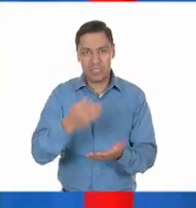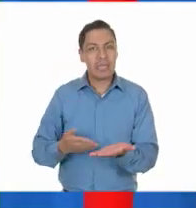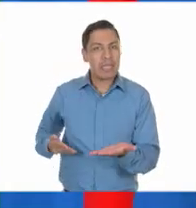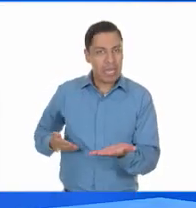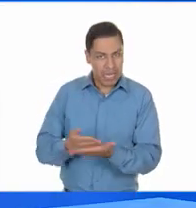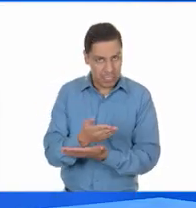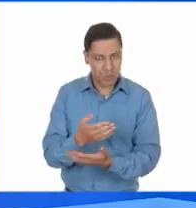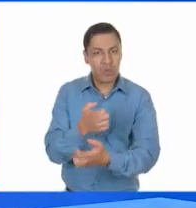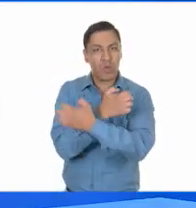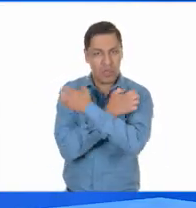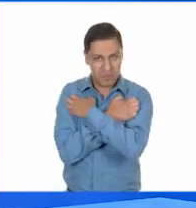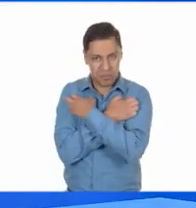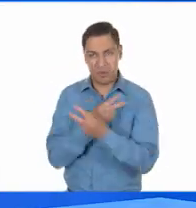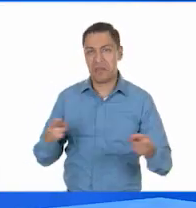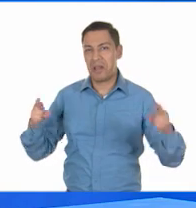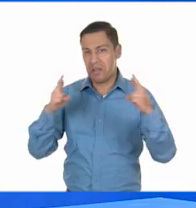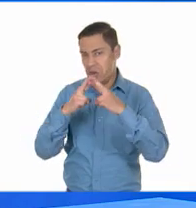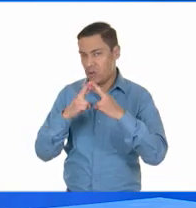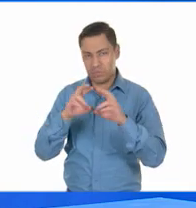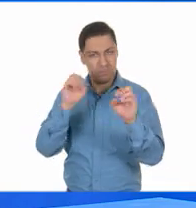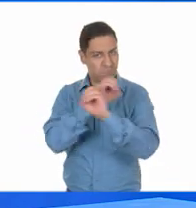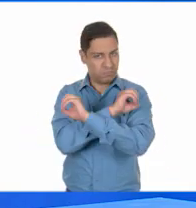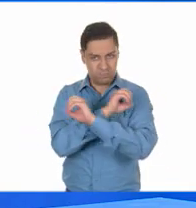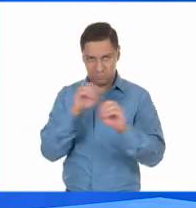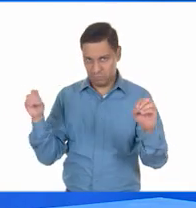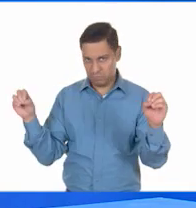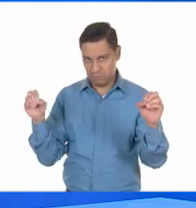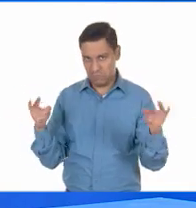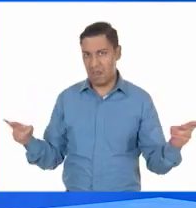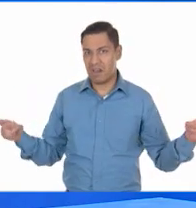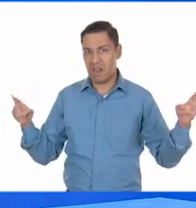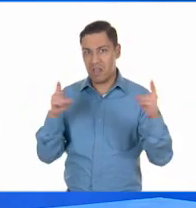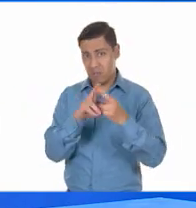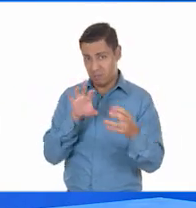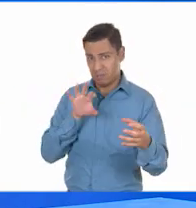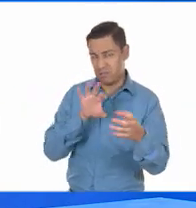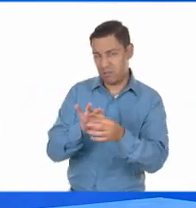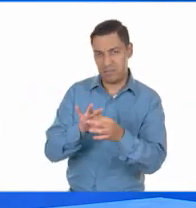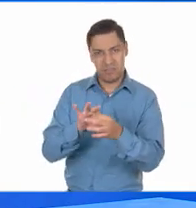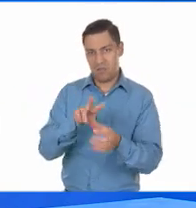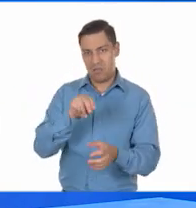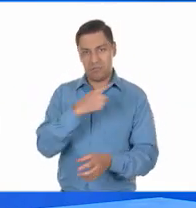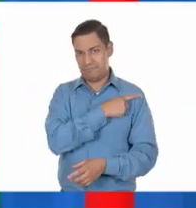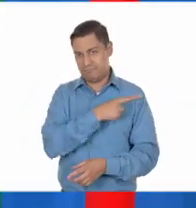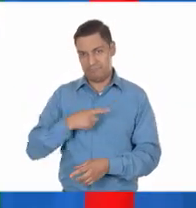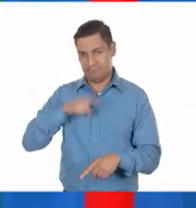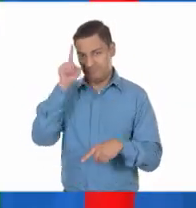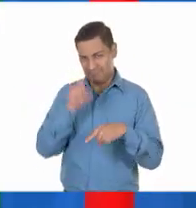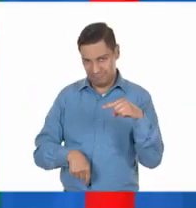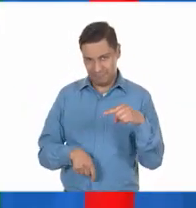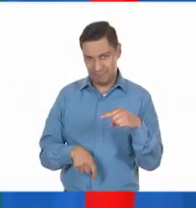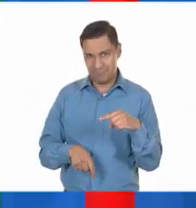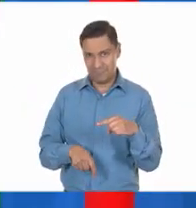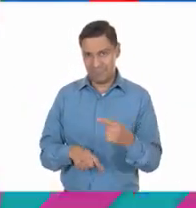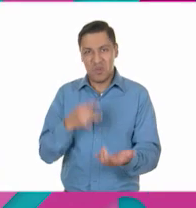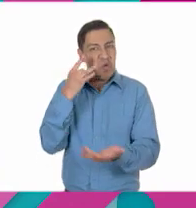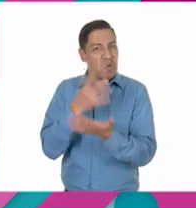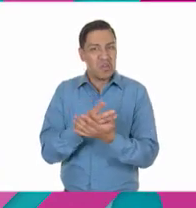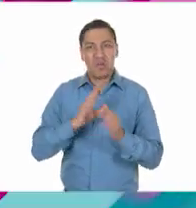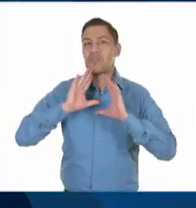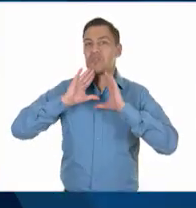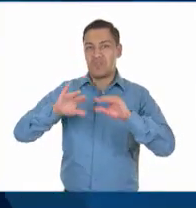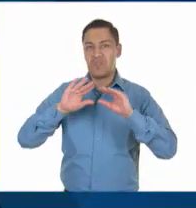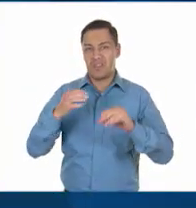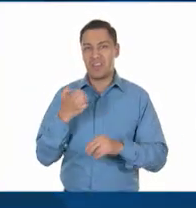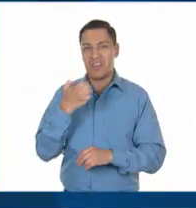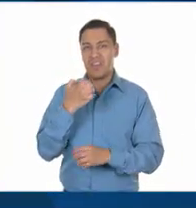laica. Eso quiere decir que es ajena a cualquier doctrina religiosa. Es correcto, Jenny. Por eso,